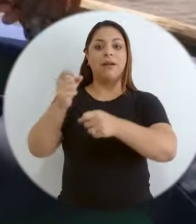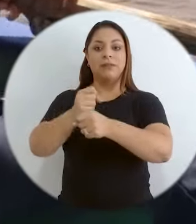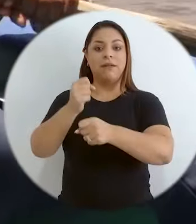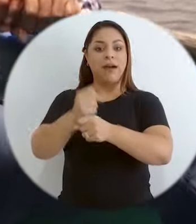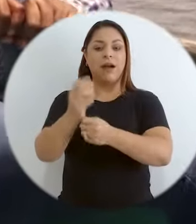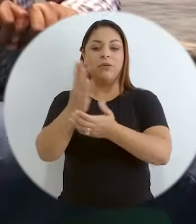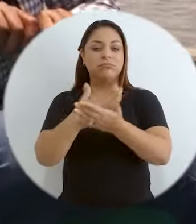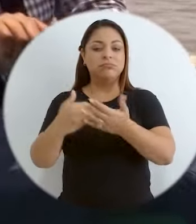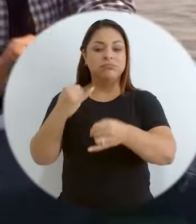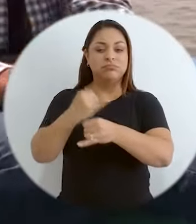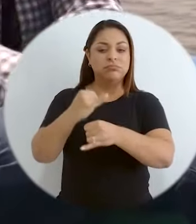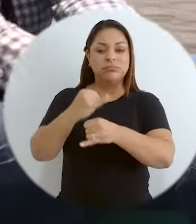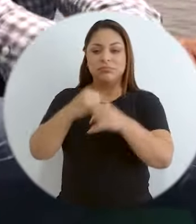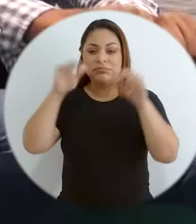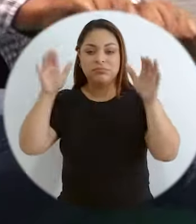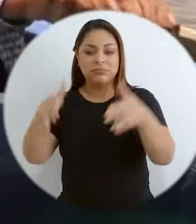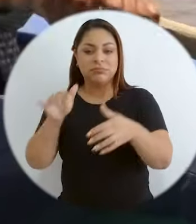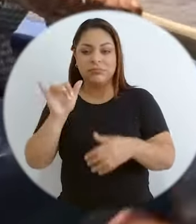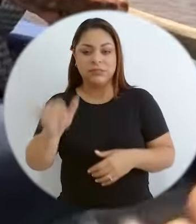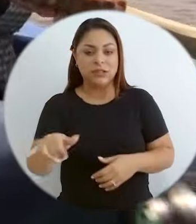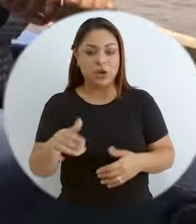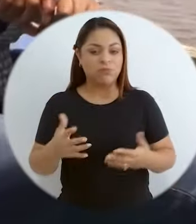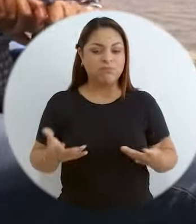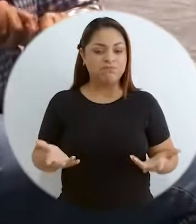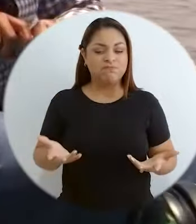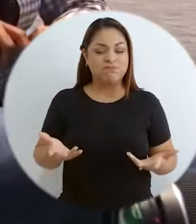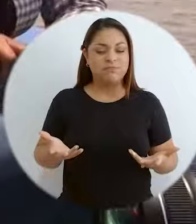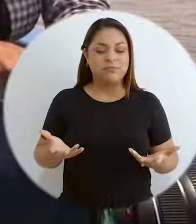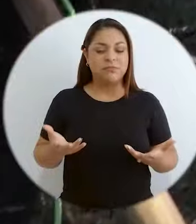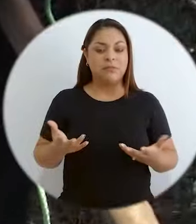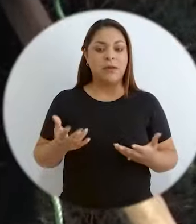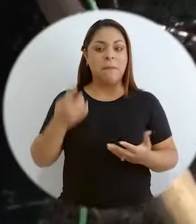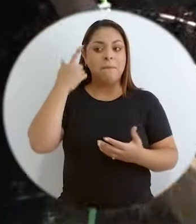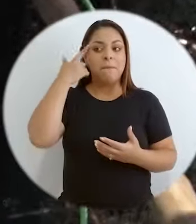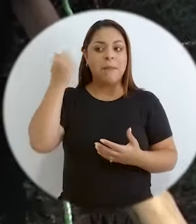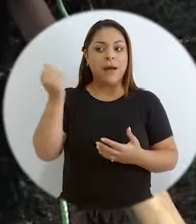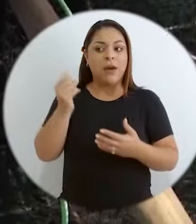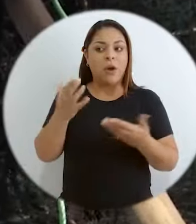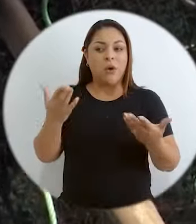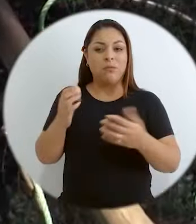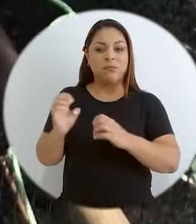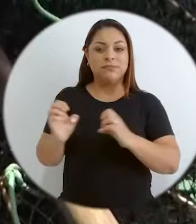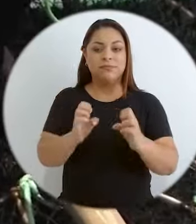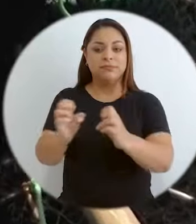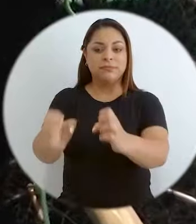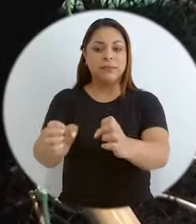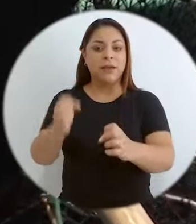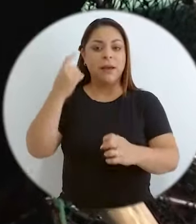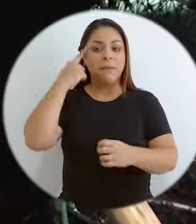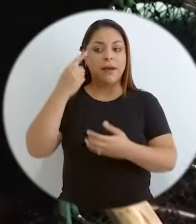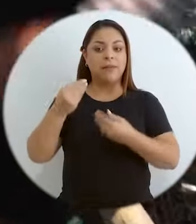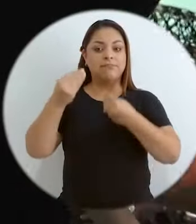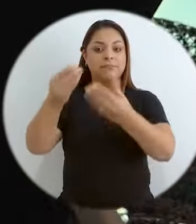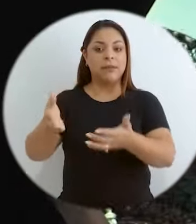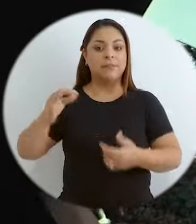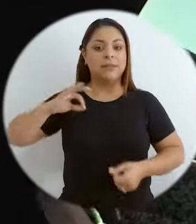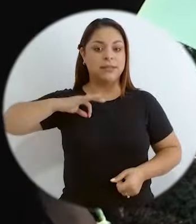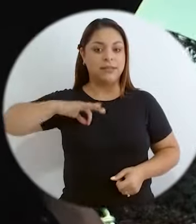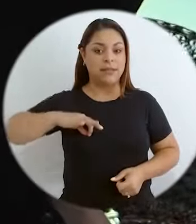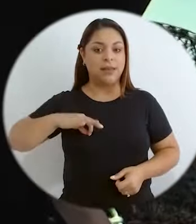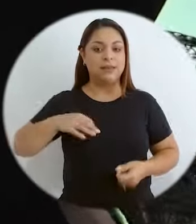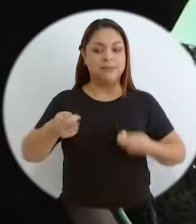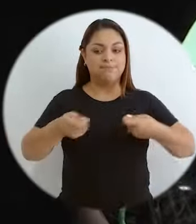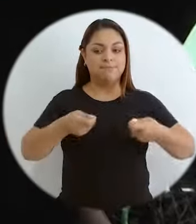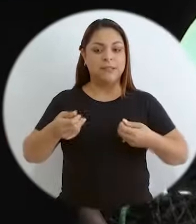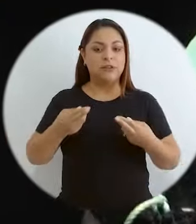la operacionalización de estrategias ya para incidir en el bienestar